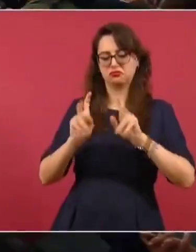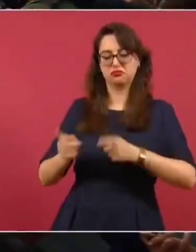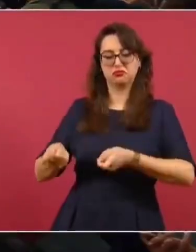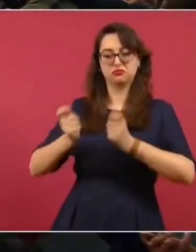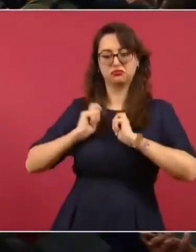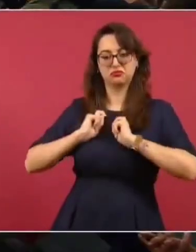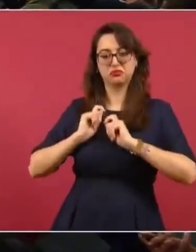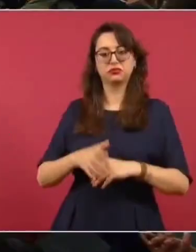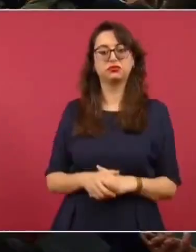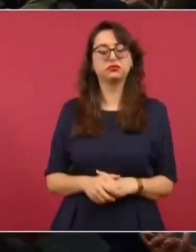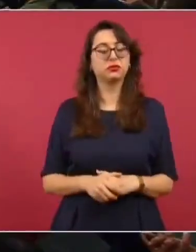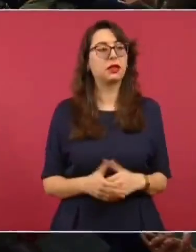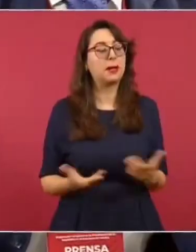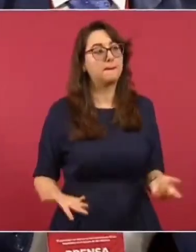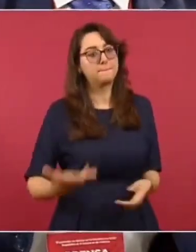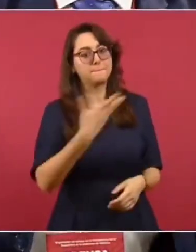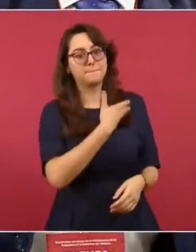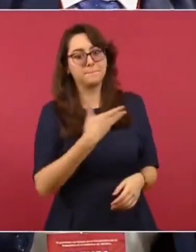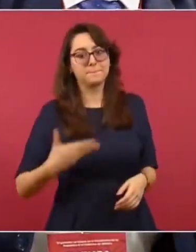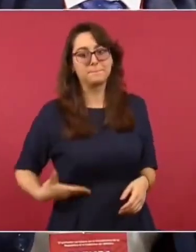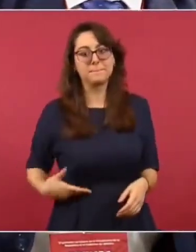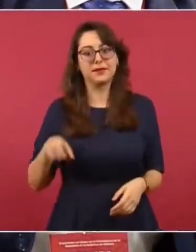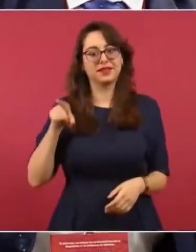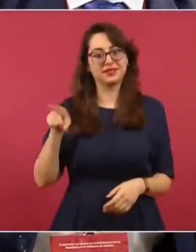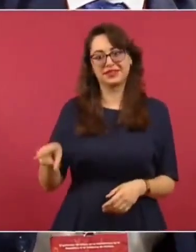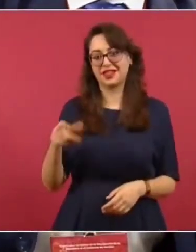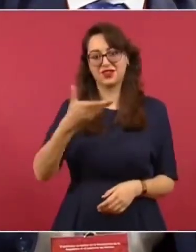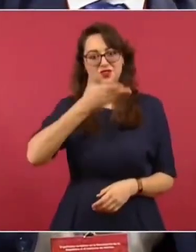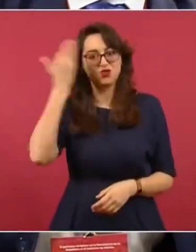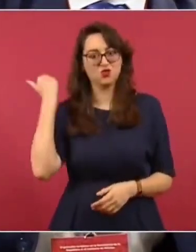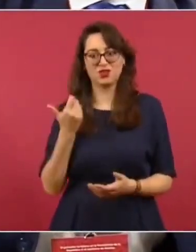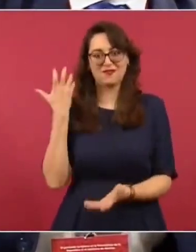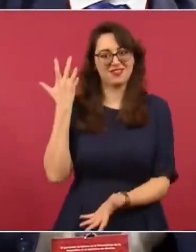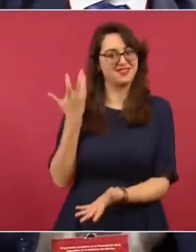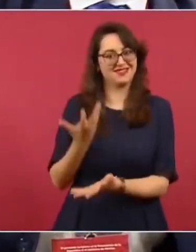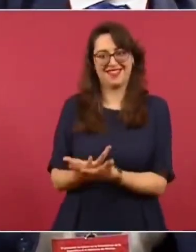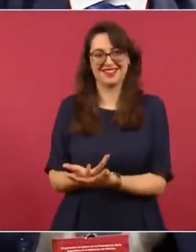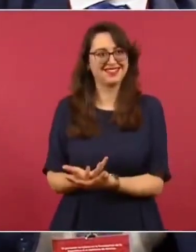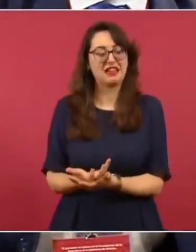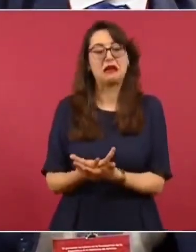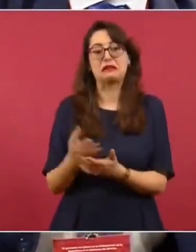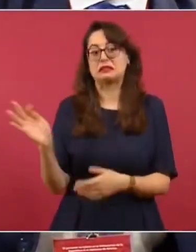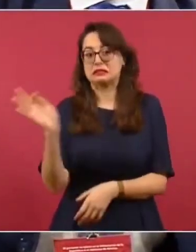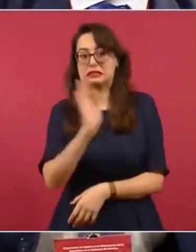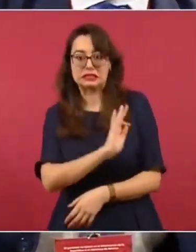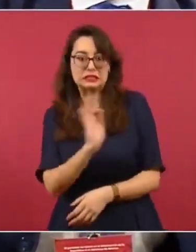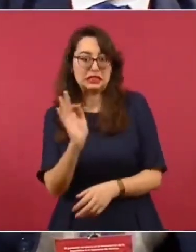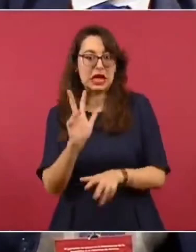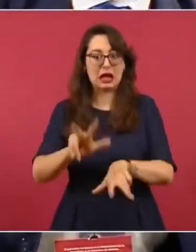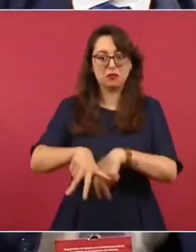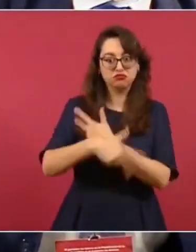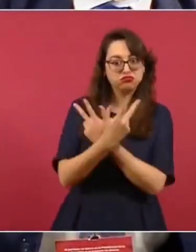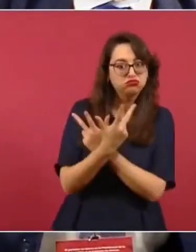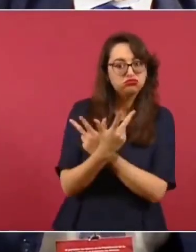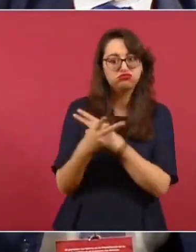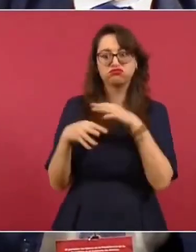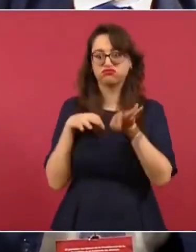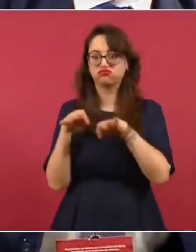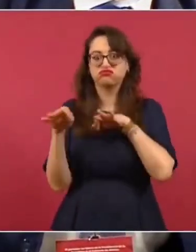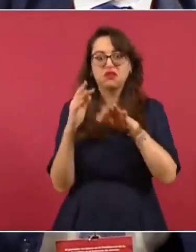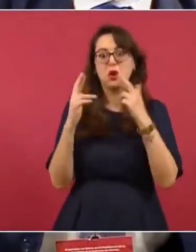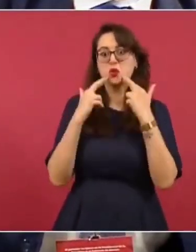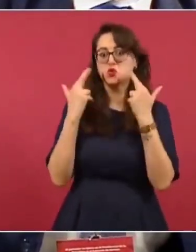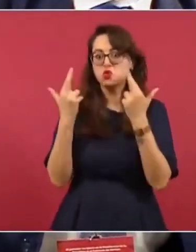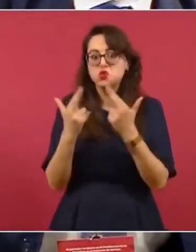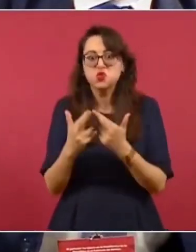El presidente es un poco inquieto, ¿va a tener hoy alguna reunión virtual, alguna comunicación de acuerdo con la información